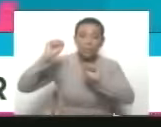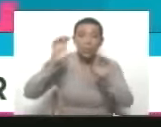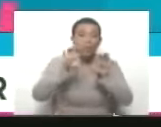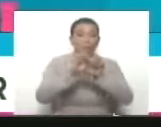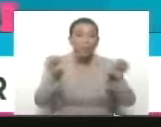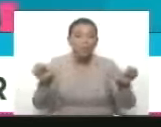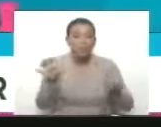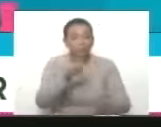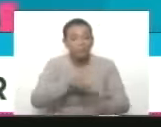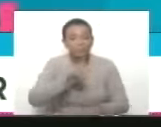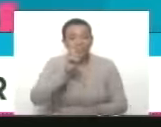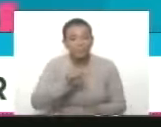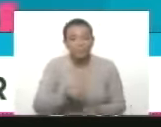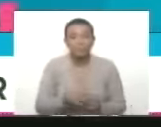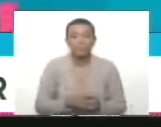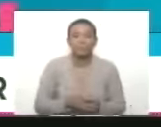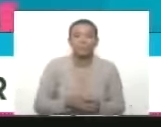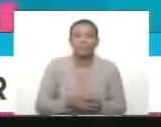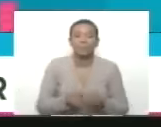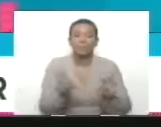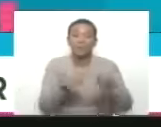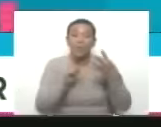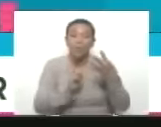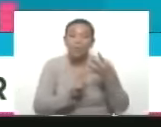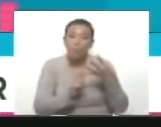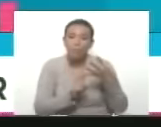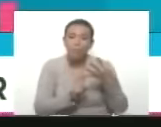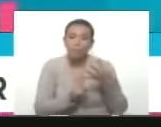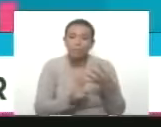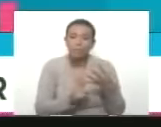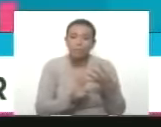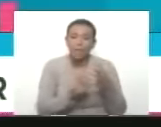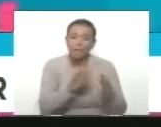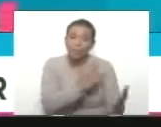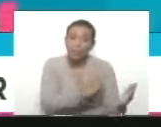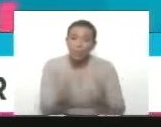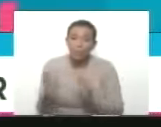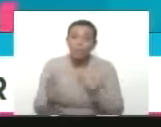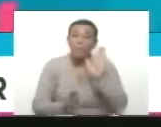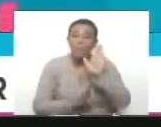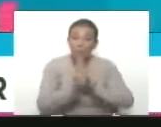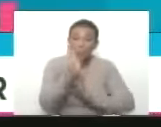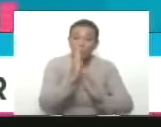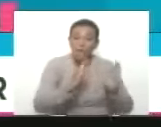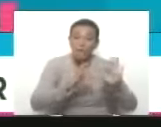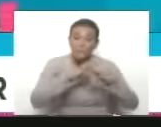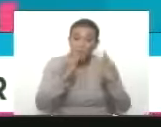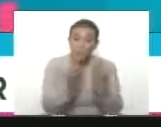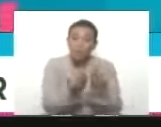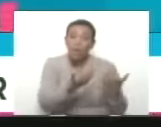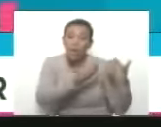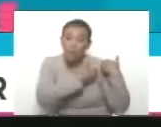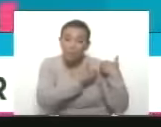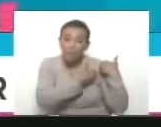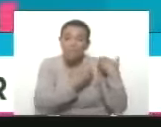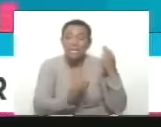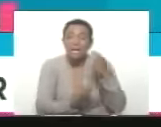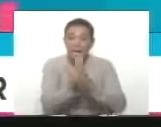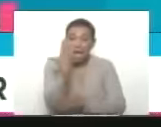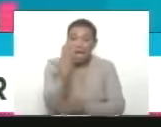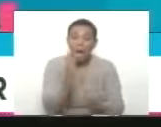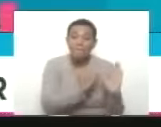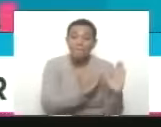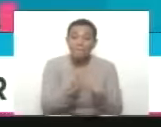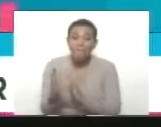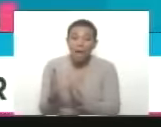educativo del país en cuarto lugar en el marco de la planificación familiar se crea el